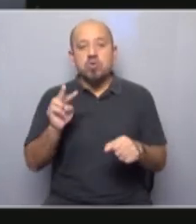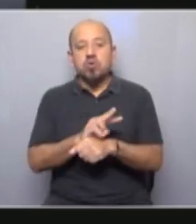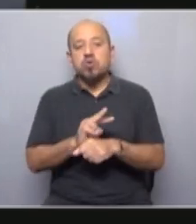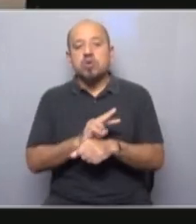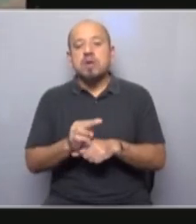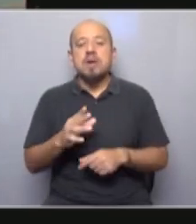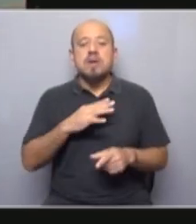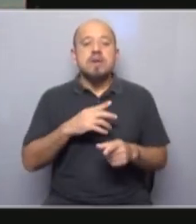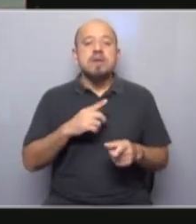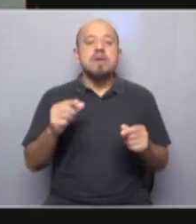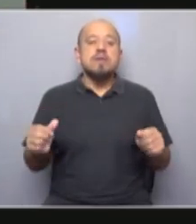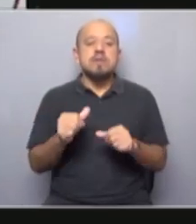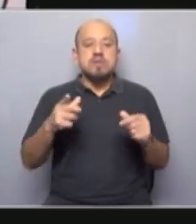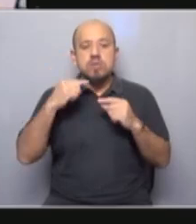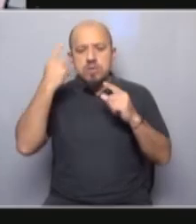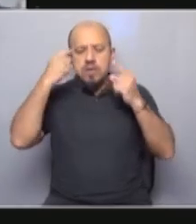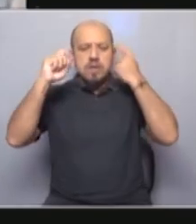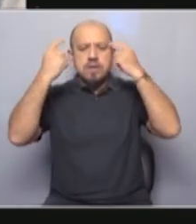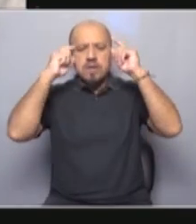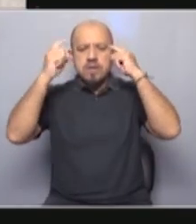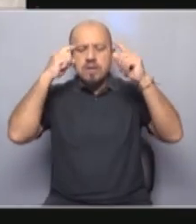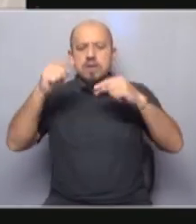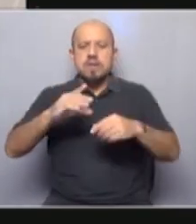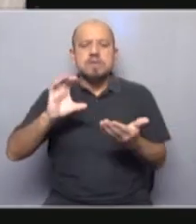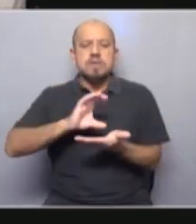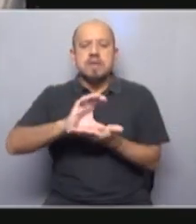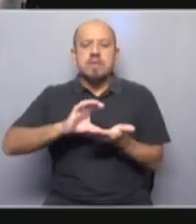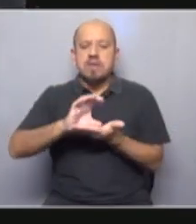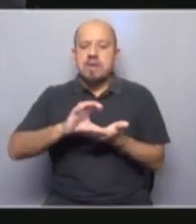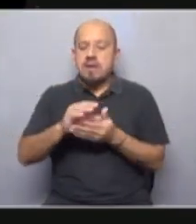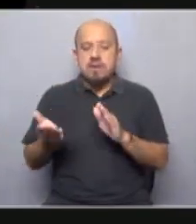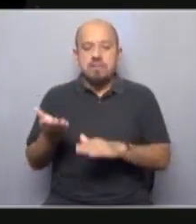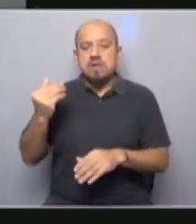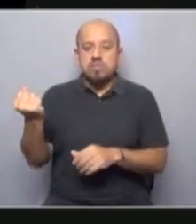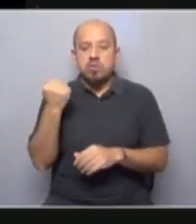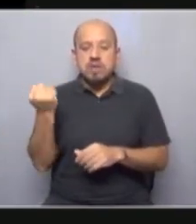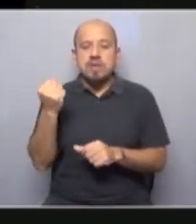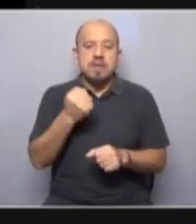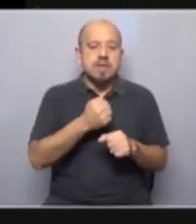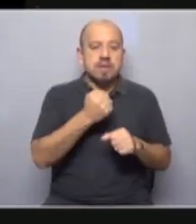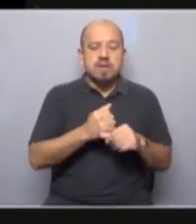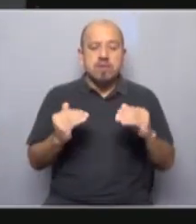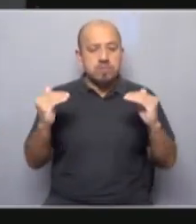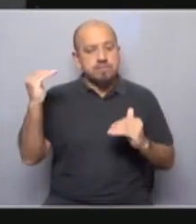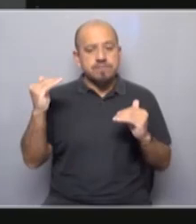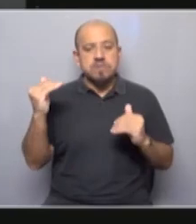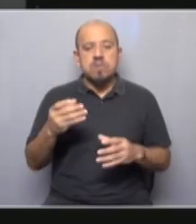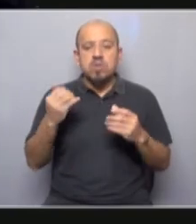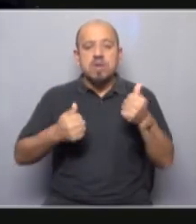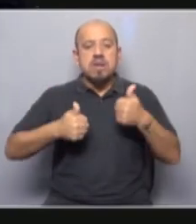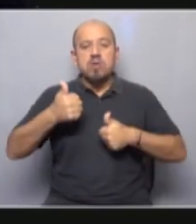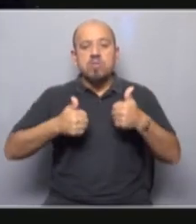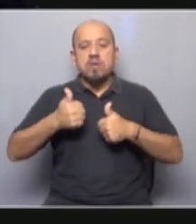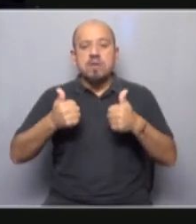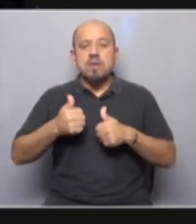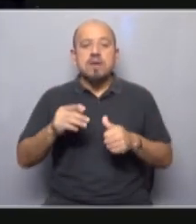es que se han legitimado ideologías que han privilegiado el capital sobre el trabajo, debido a que la competitividad de la empresa se ha convertido